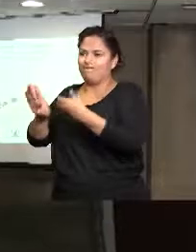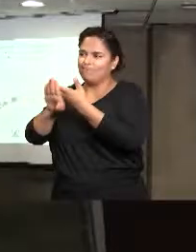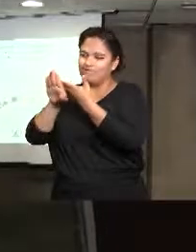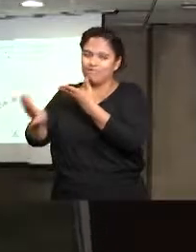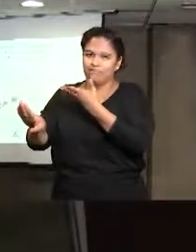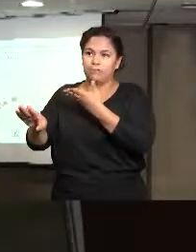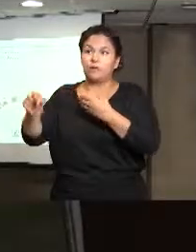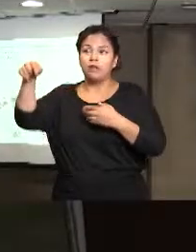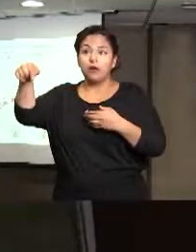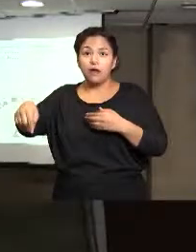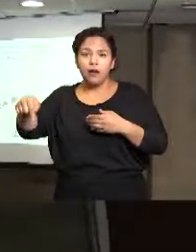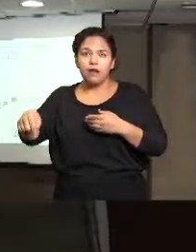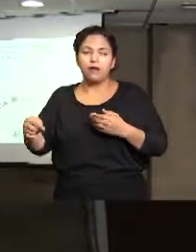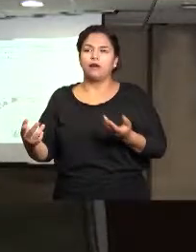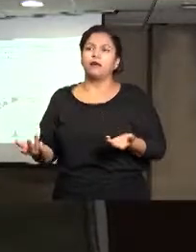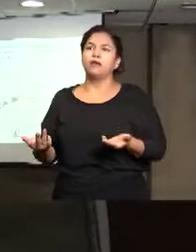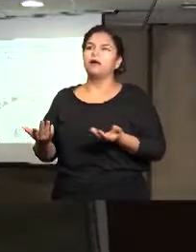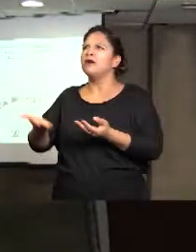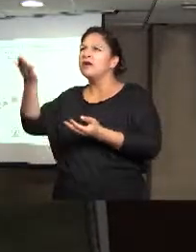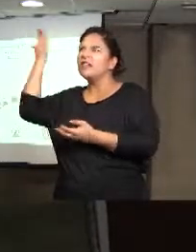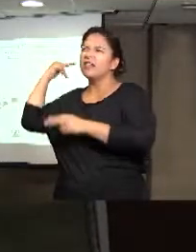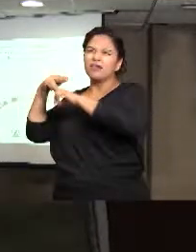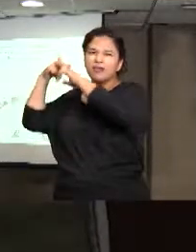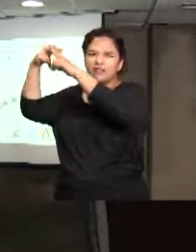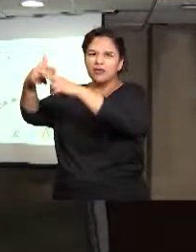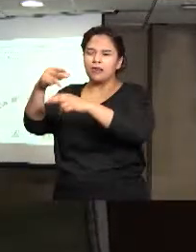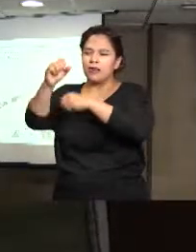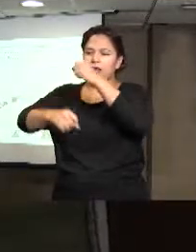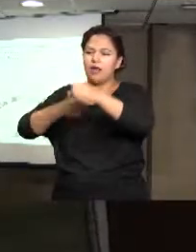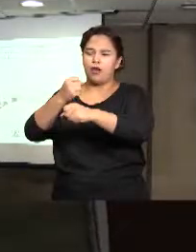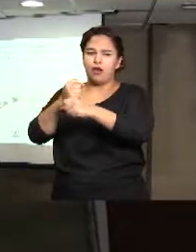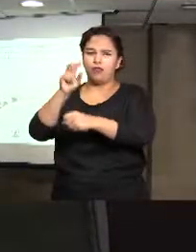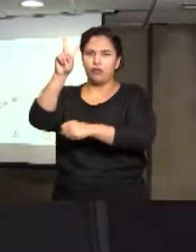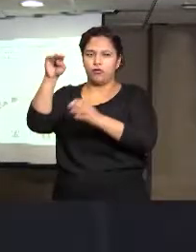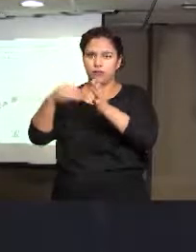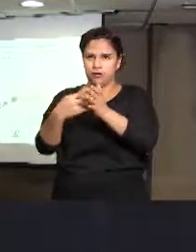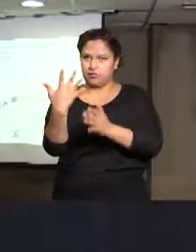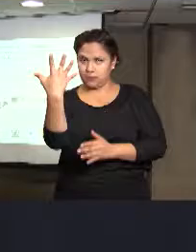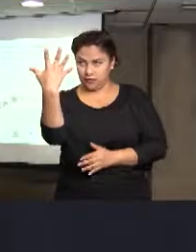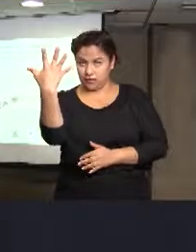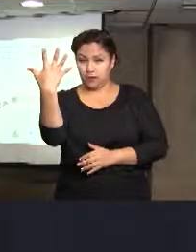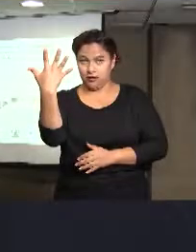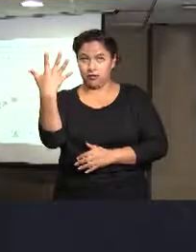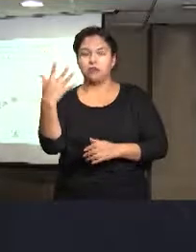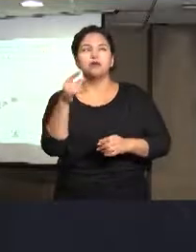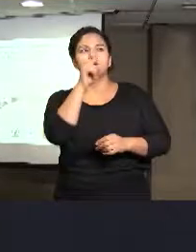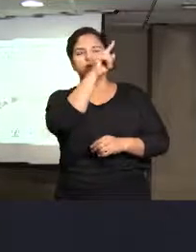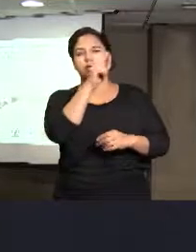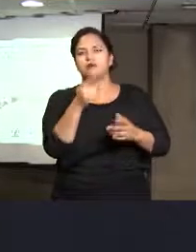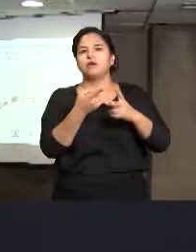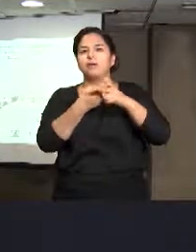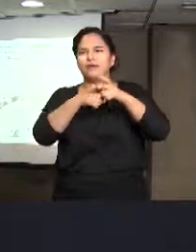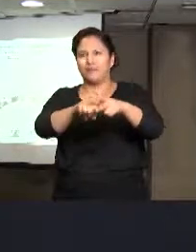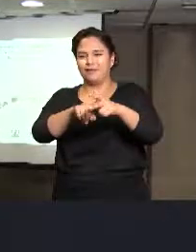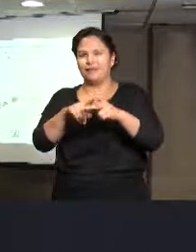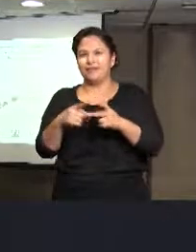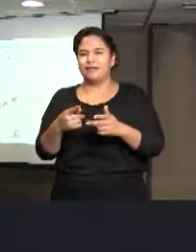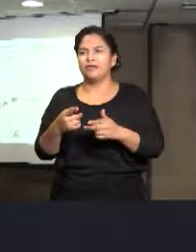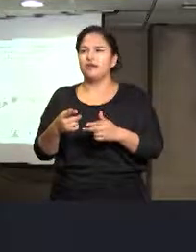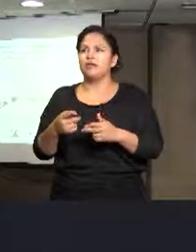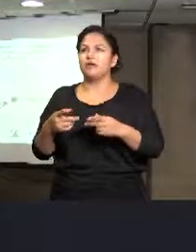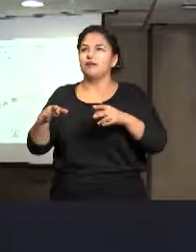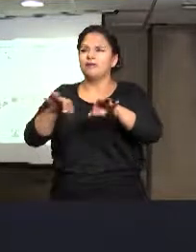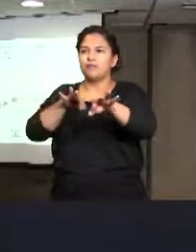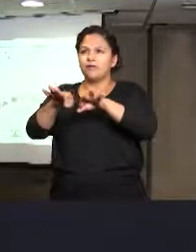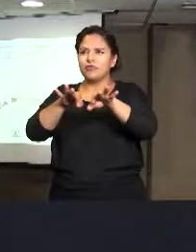ese delito comenzó aproximadamente en el año 2005 a iniciativa de la Organización Internacional del Trabajo y a través de